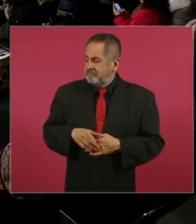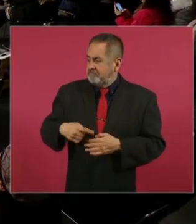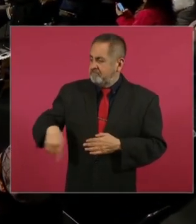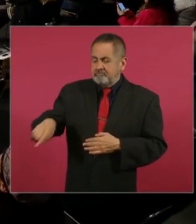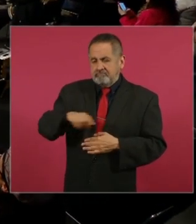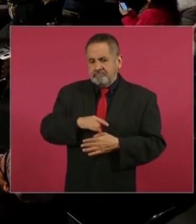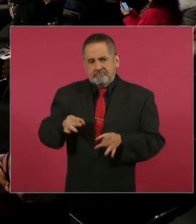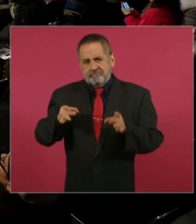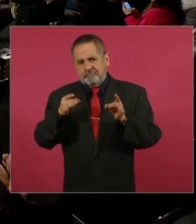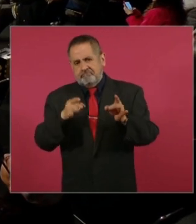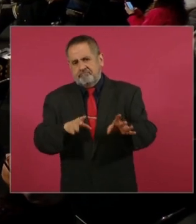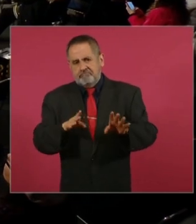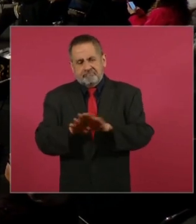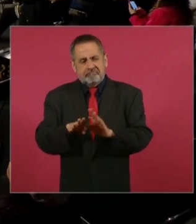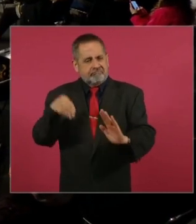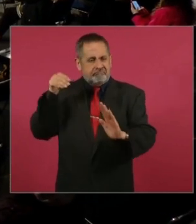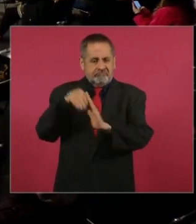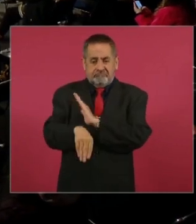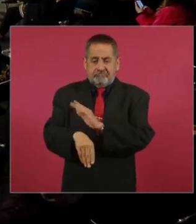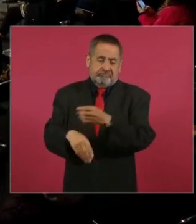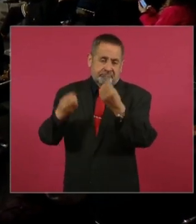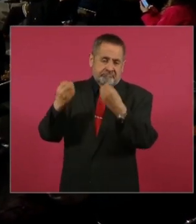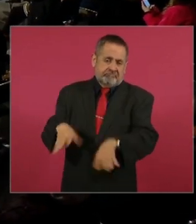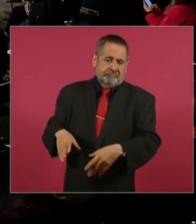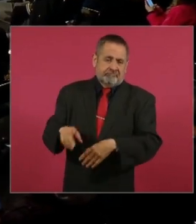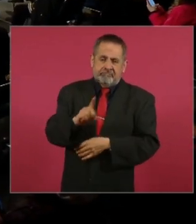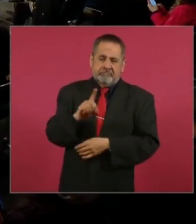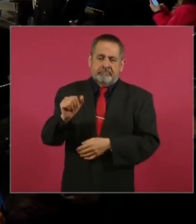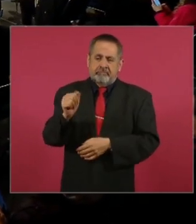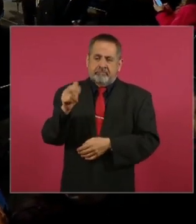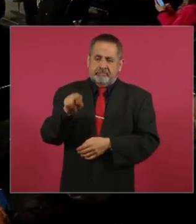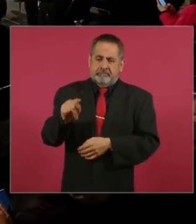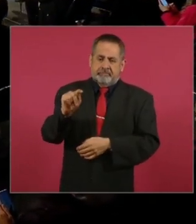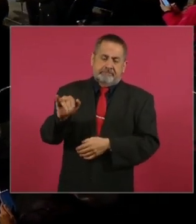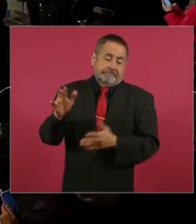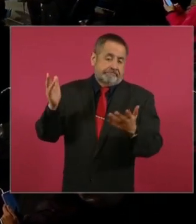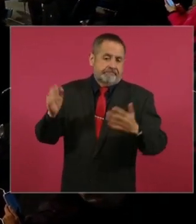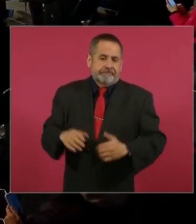desplomó, se fue en picada.